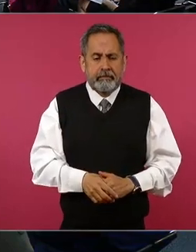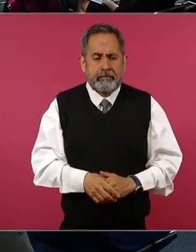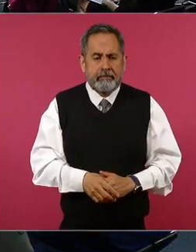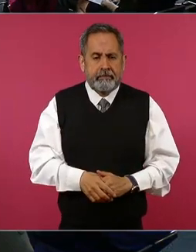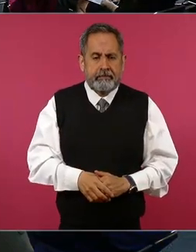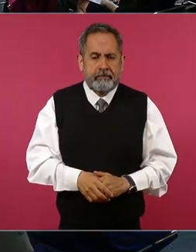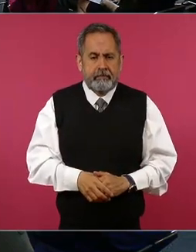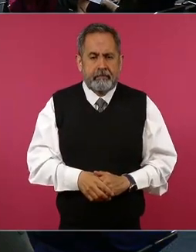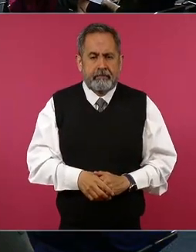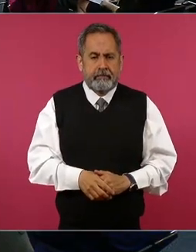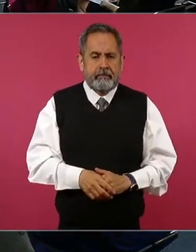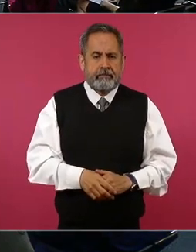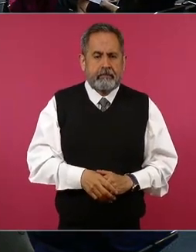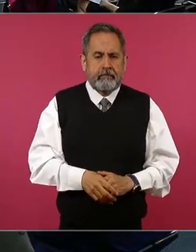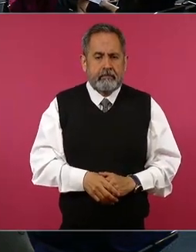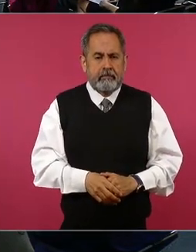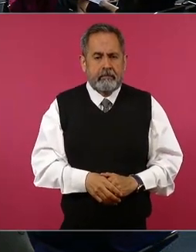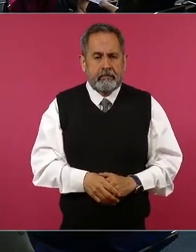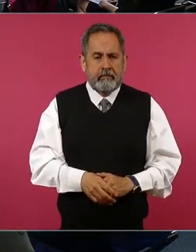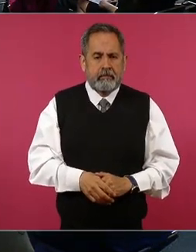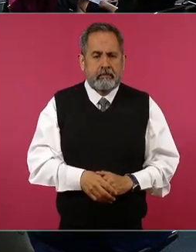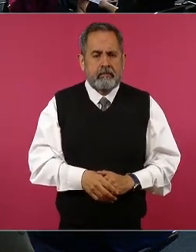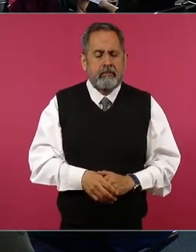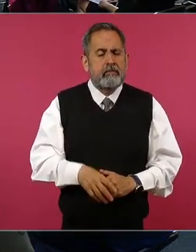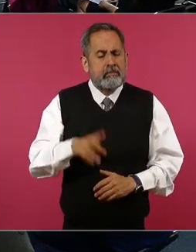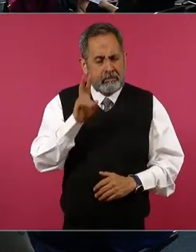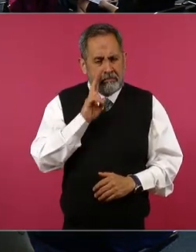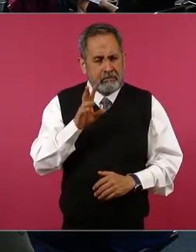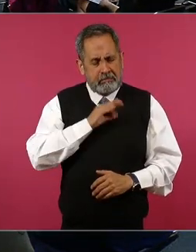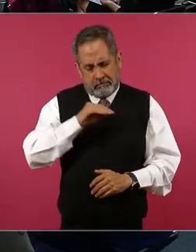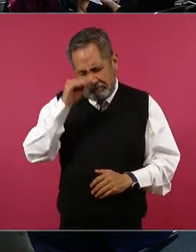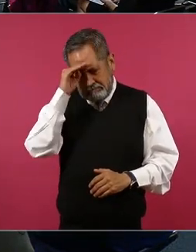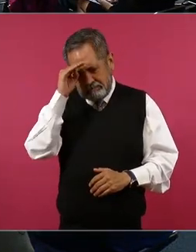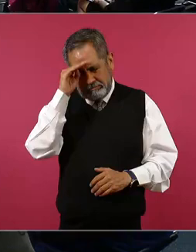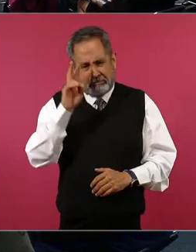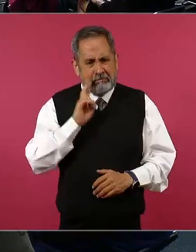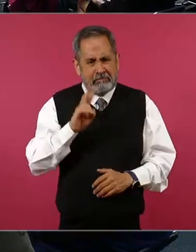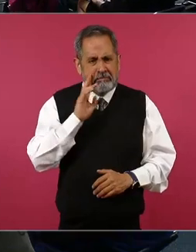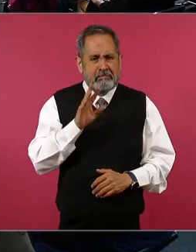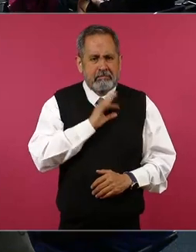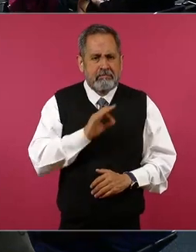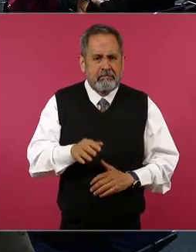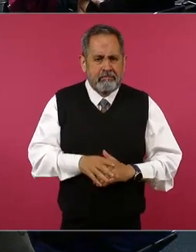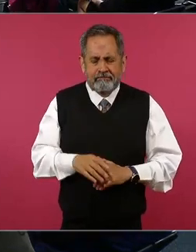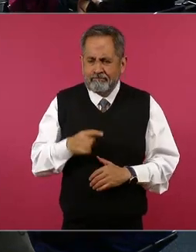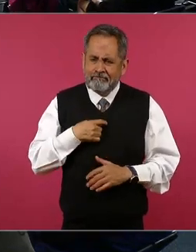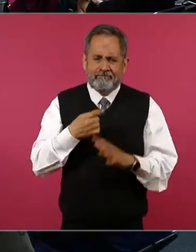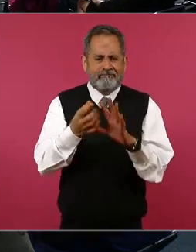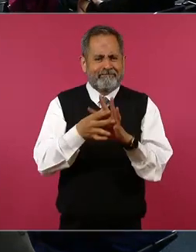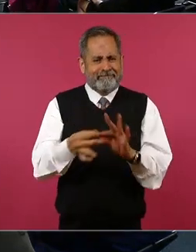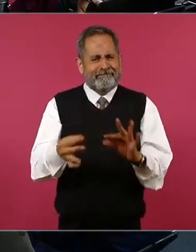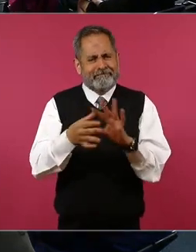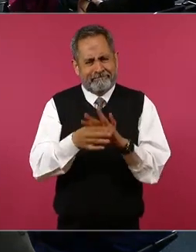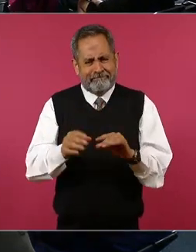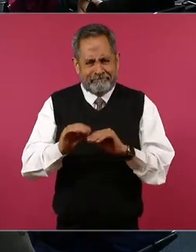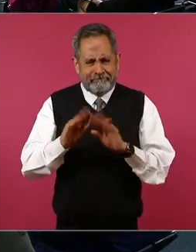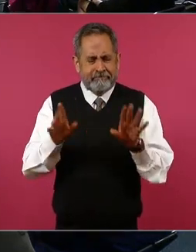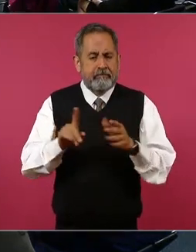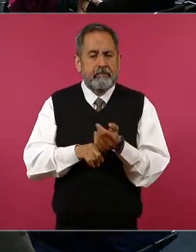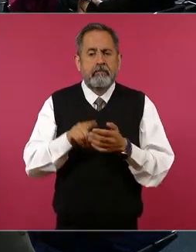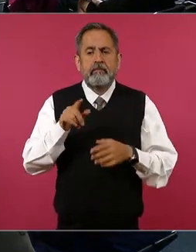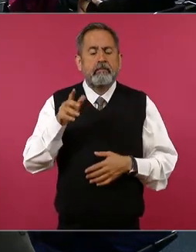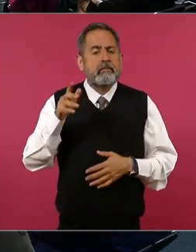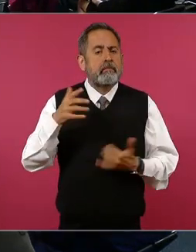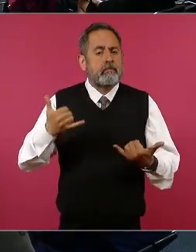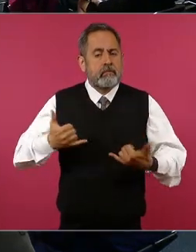Reconstrucción tenemos yo pienso para explicar lo de Jóvenes